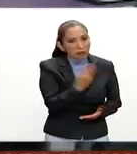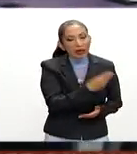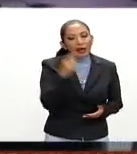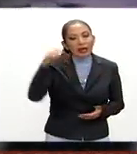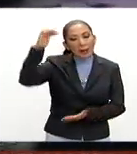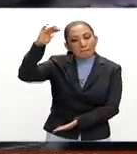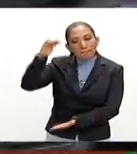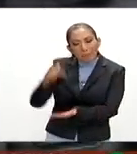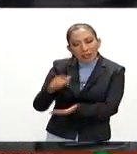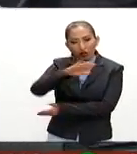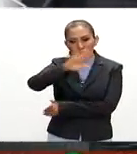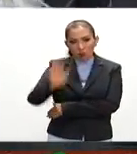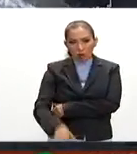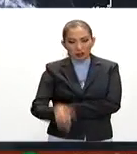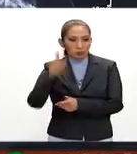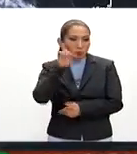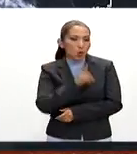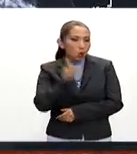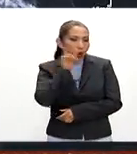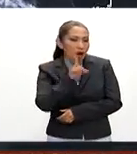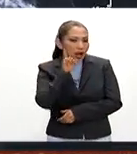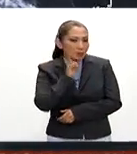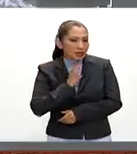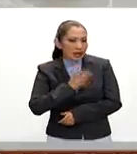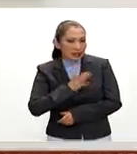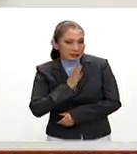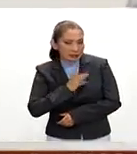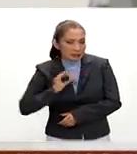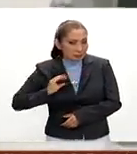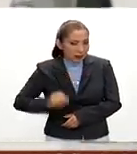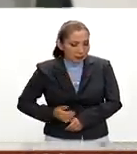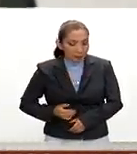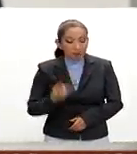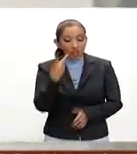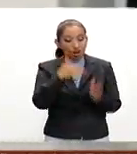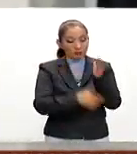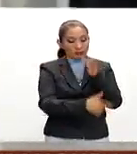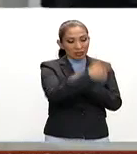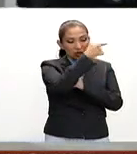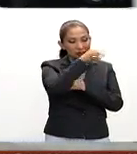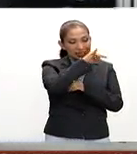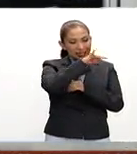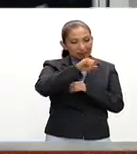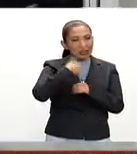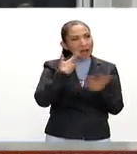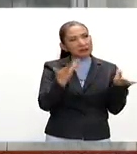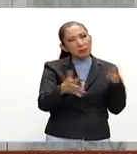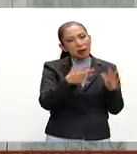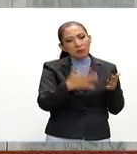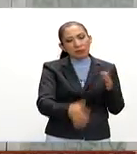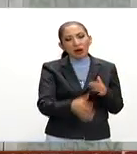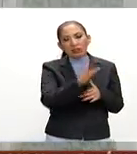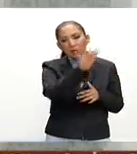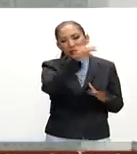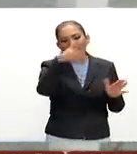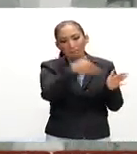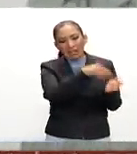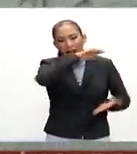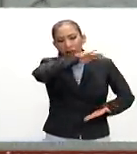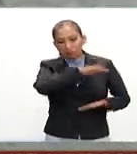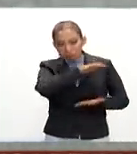la disminución de mortalidad por cáncer de mama en el 2012 el IMSS hacía más o menos 250 mil